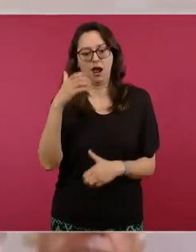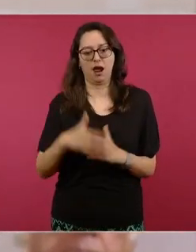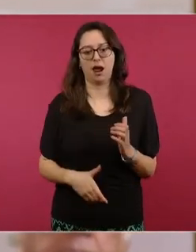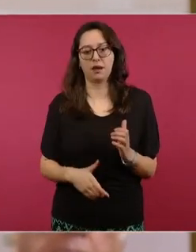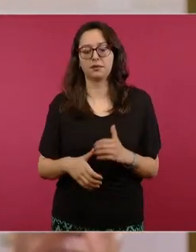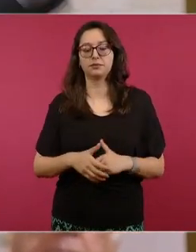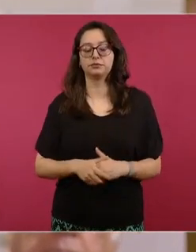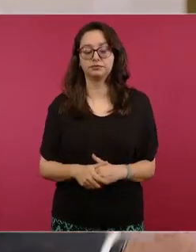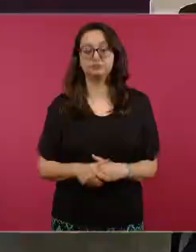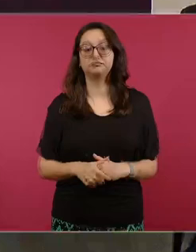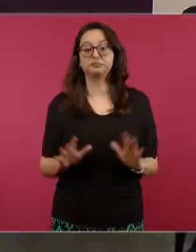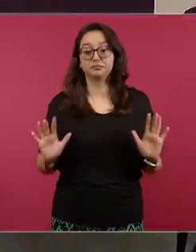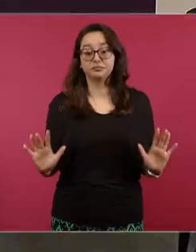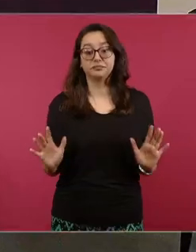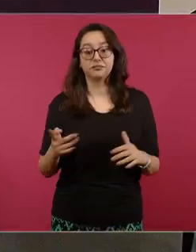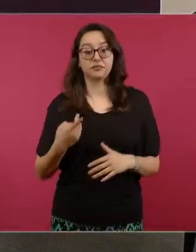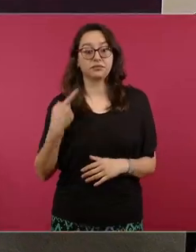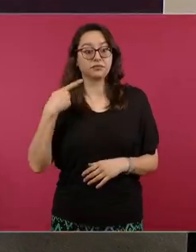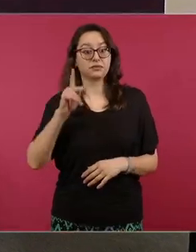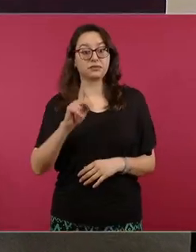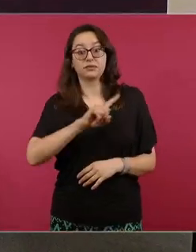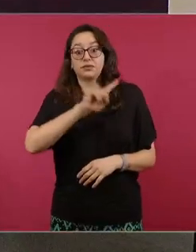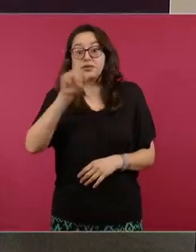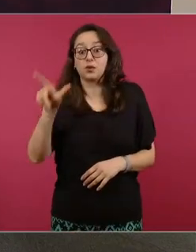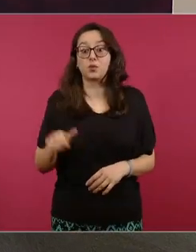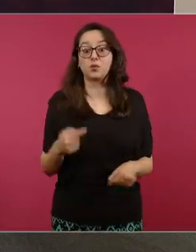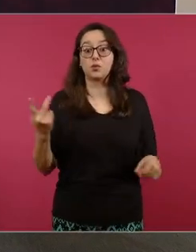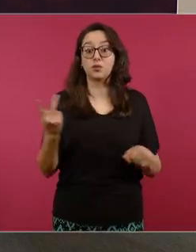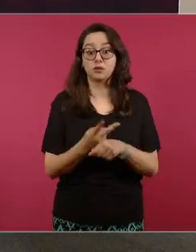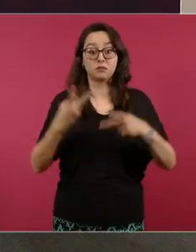pues de todas maneras nos vamos a quedar todos